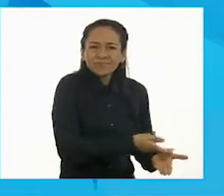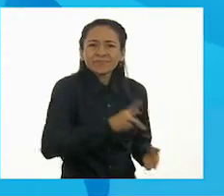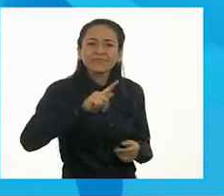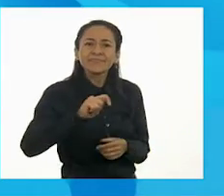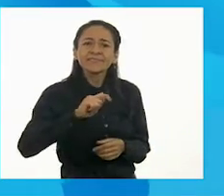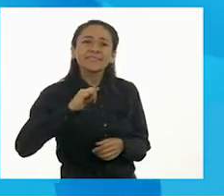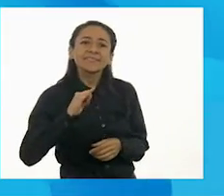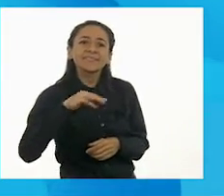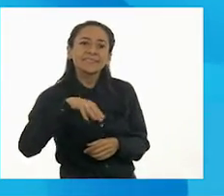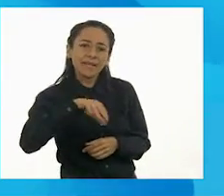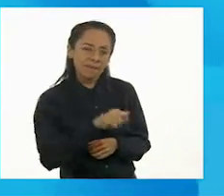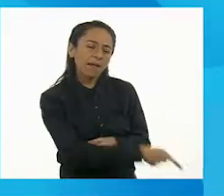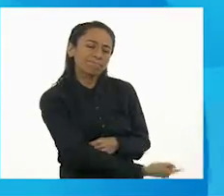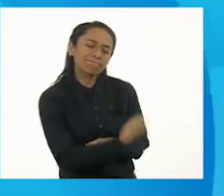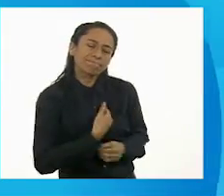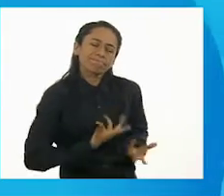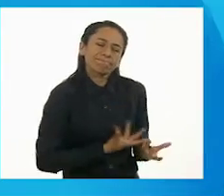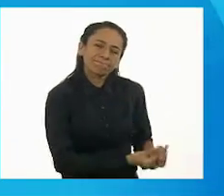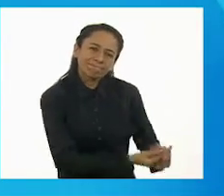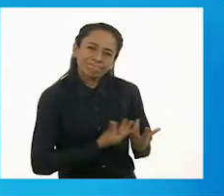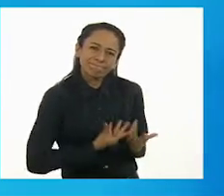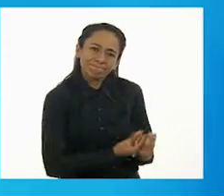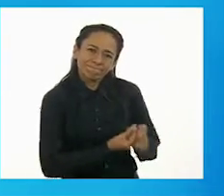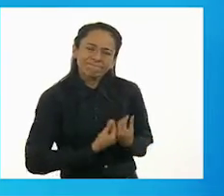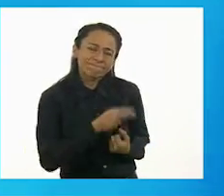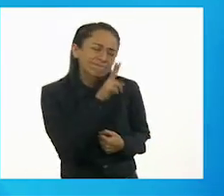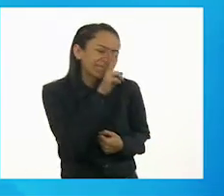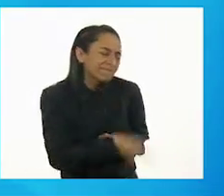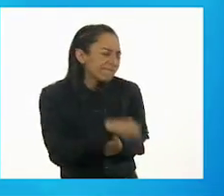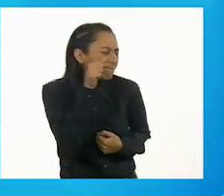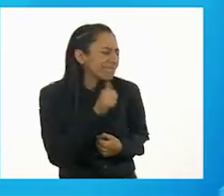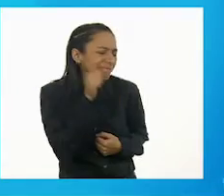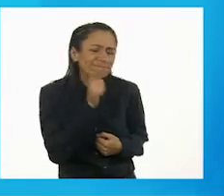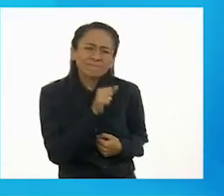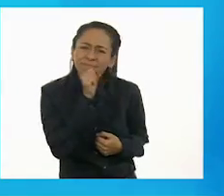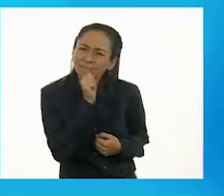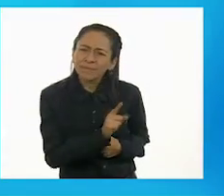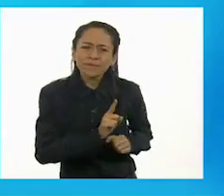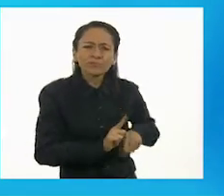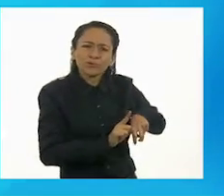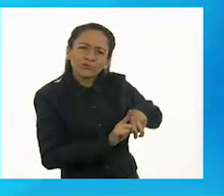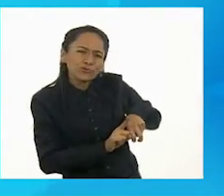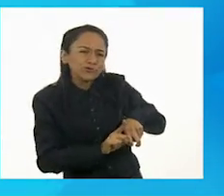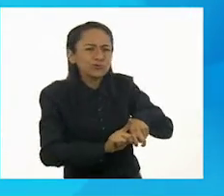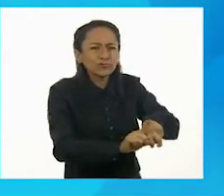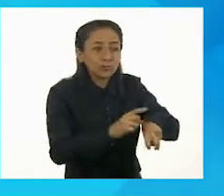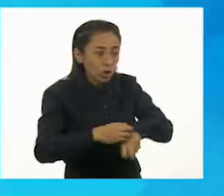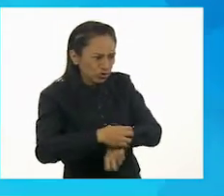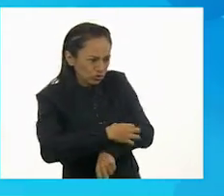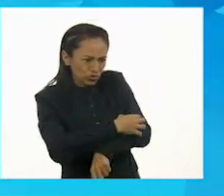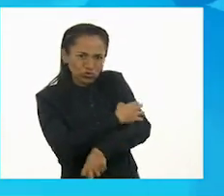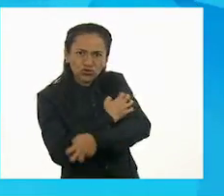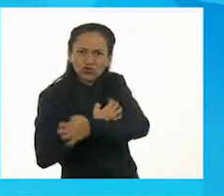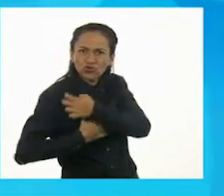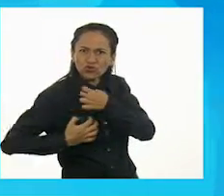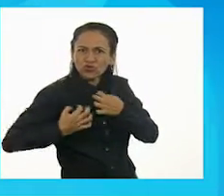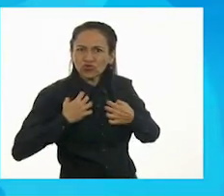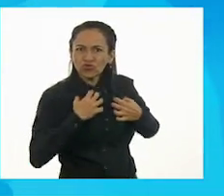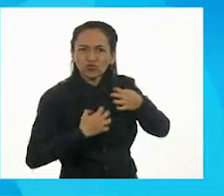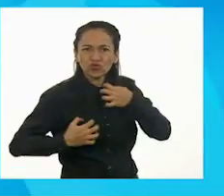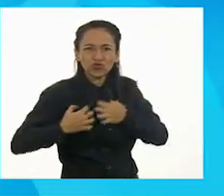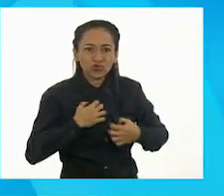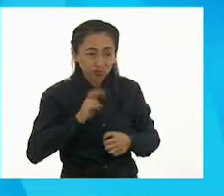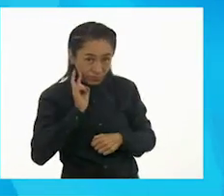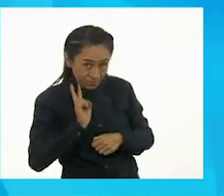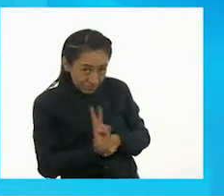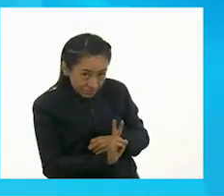gran compañera. Y fíjate, está ya muy cargada de lana. Como puedes darte cuenta, las ovejas hay